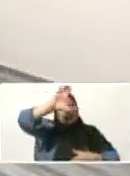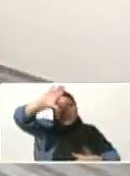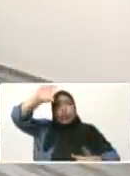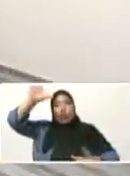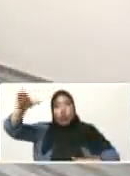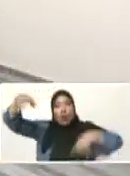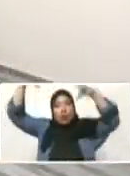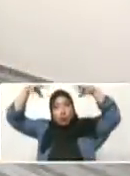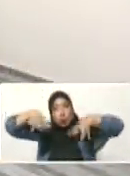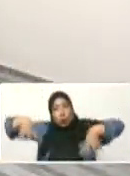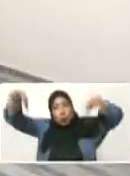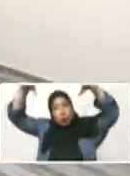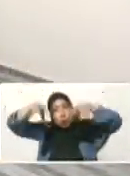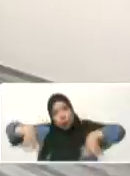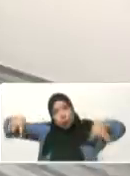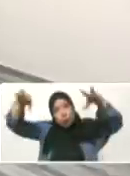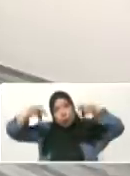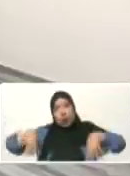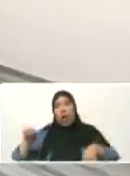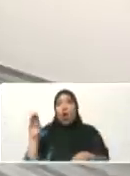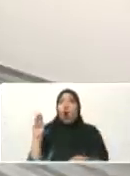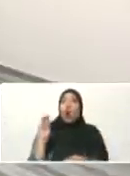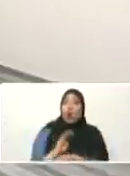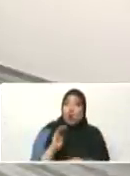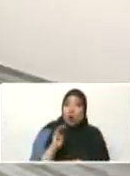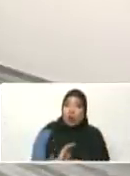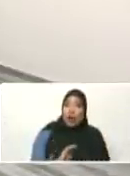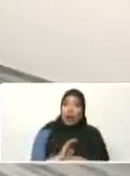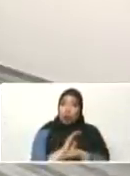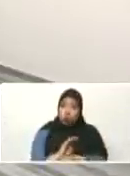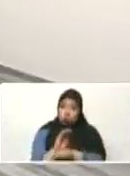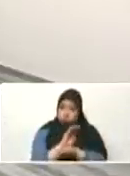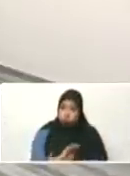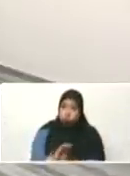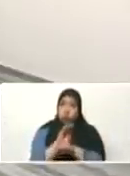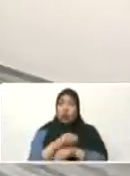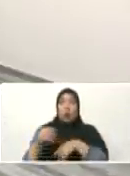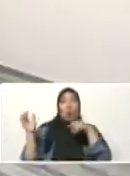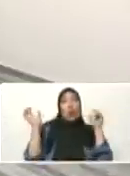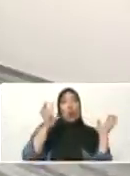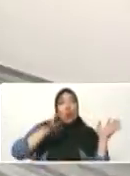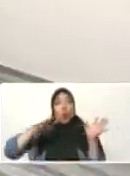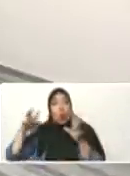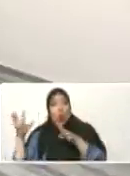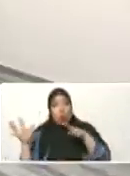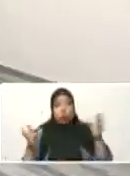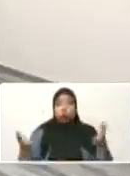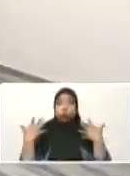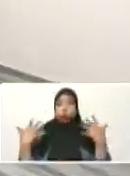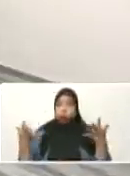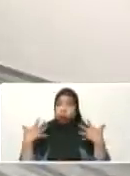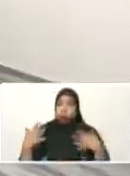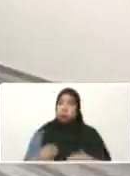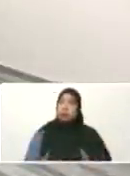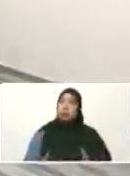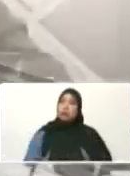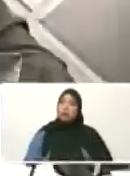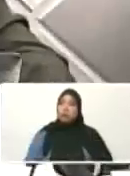precipitación. Entonces, mucho cuidado con la parte de las precipitaciones y la ráfaga de viento, mi comandante. Bueno, cuidado,